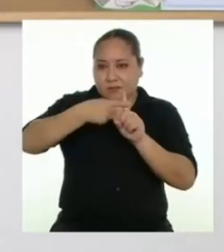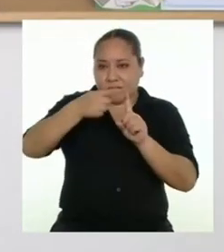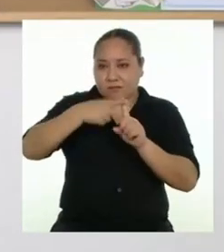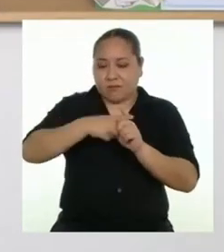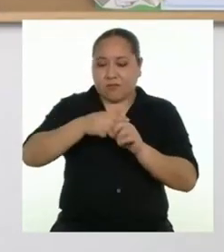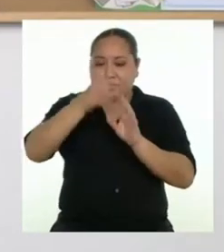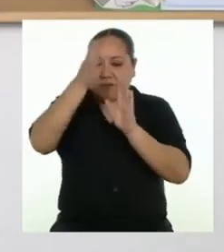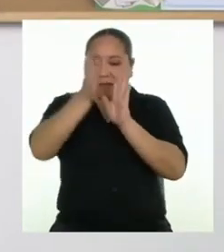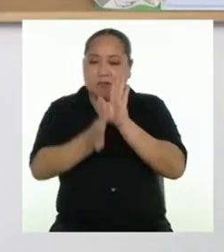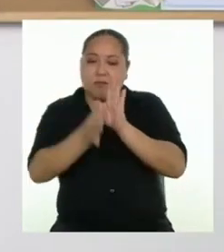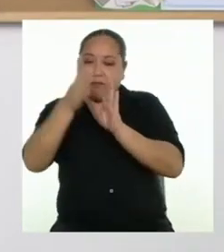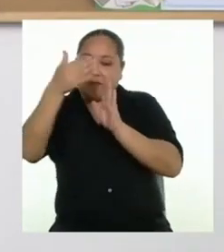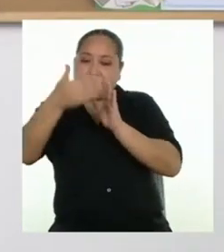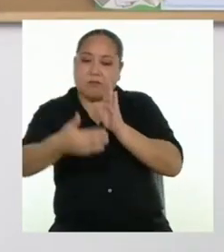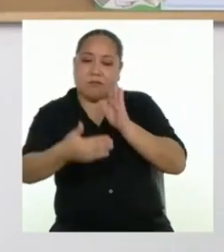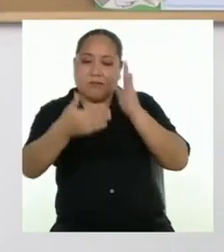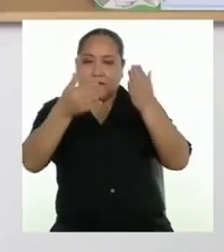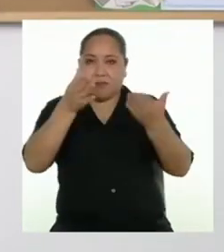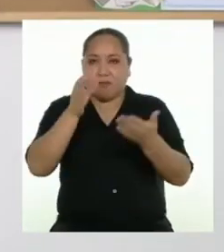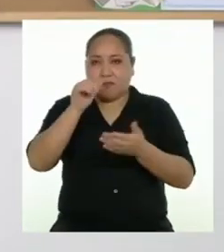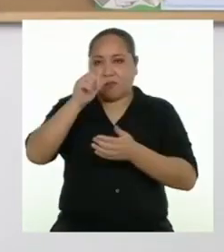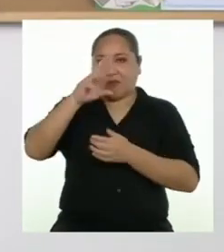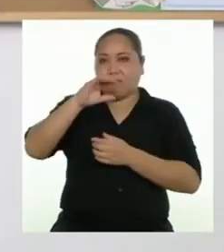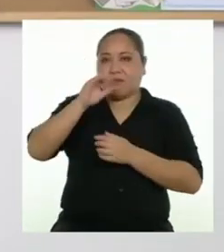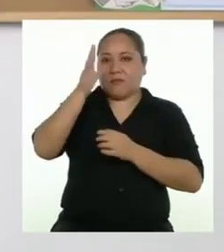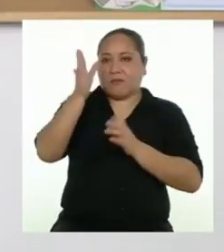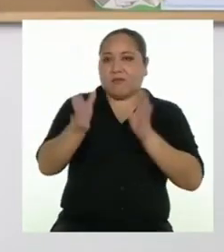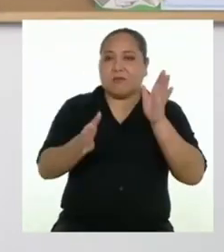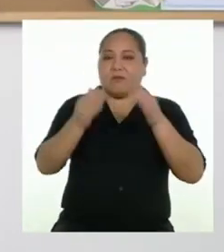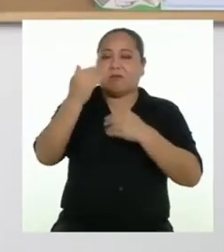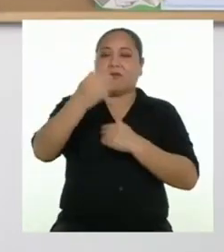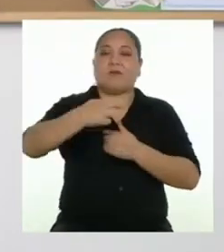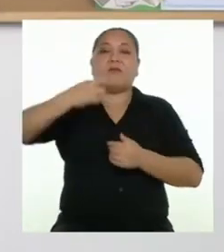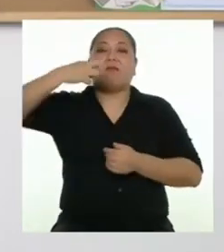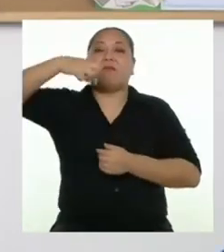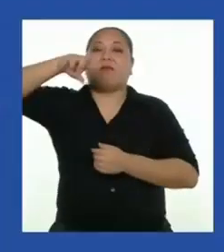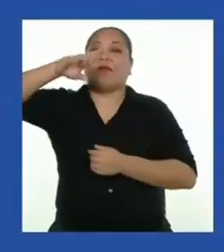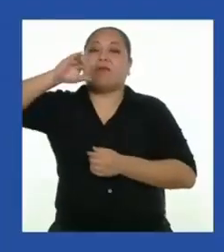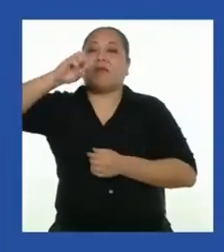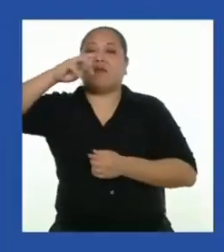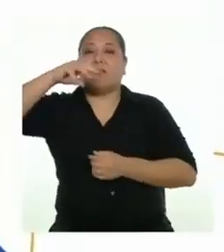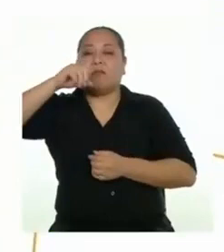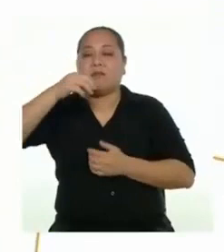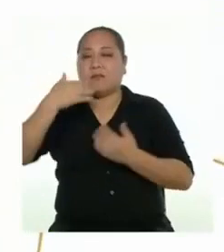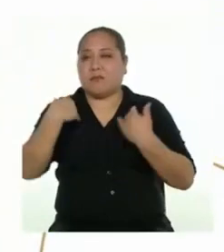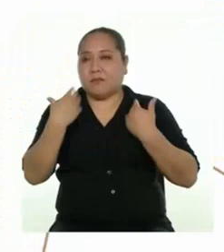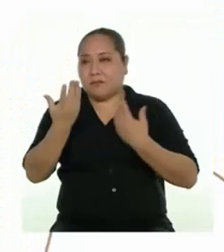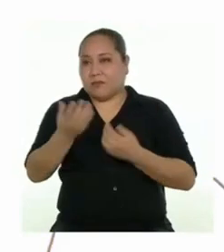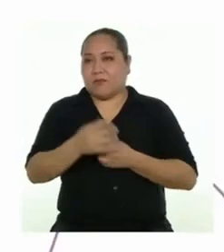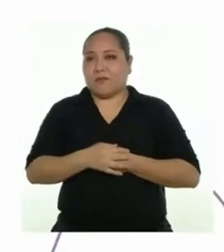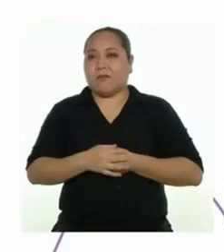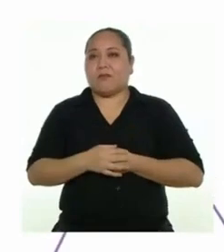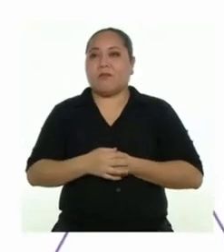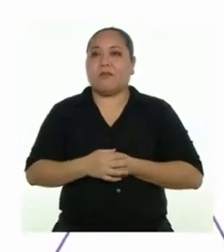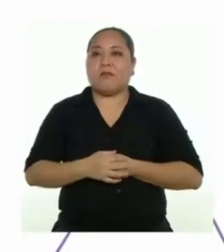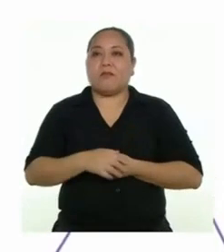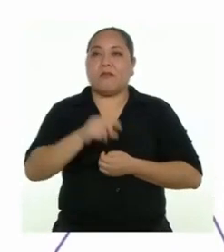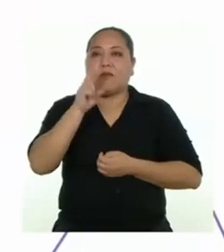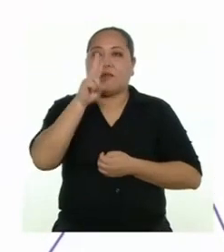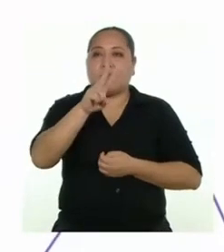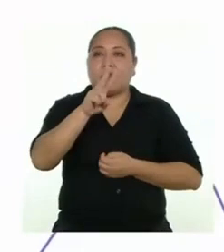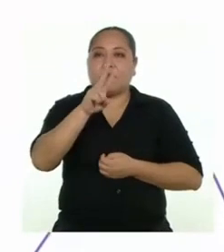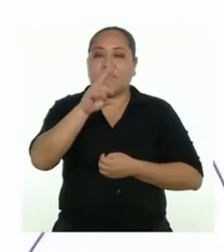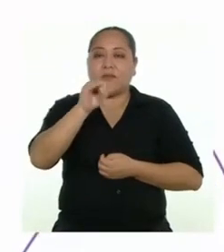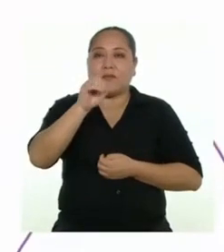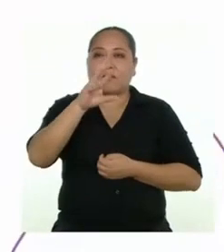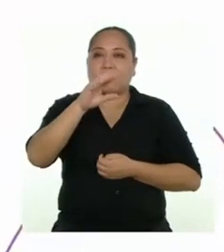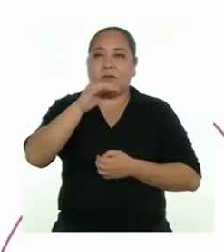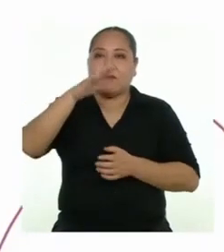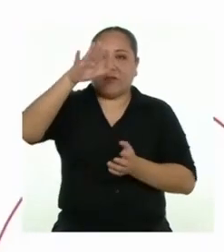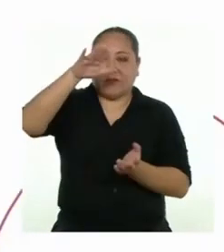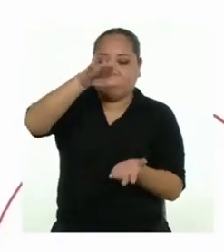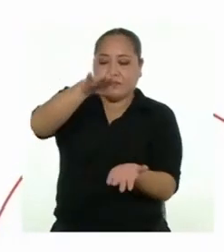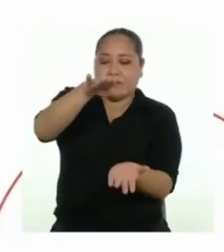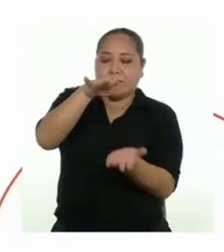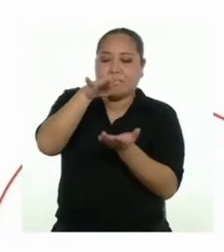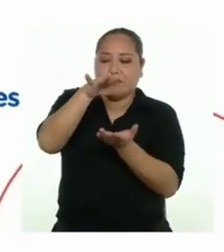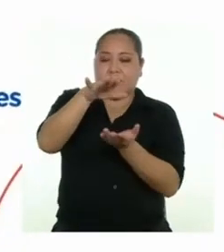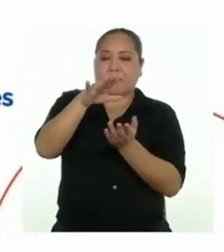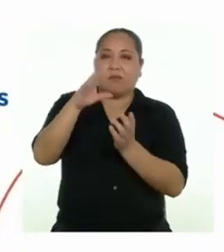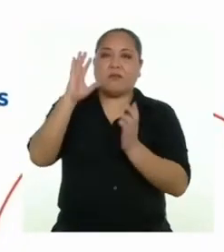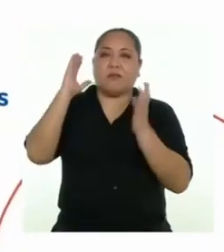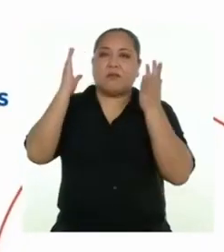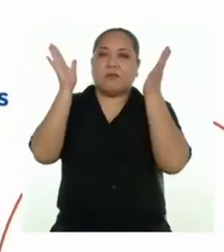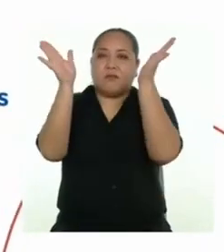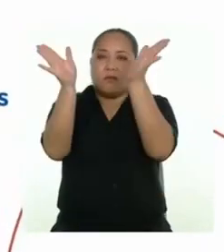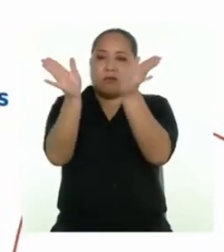área de sus caras. Entonces en el prisma trapezoidal tenemos Dos caras paralelas en forma de